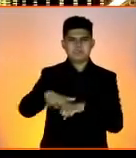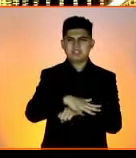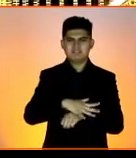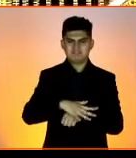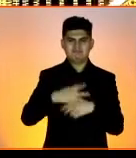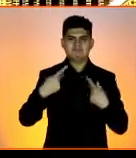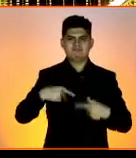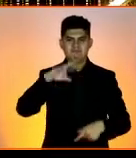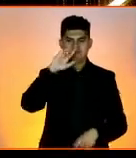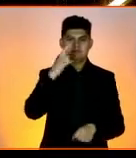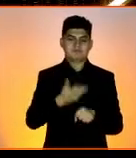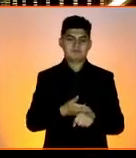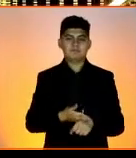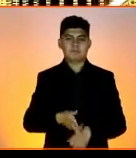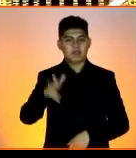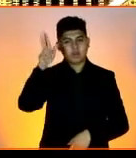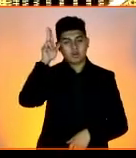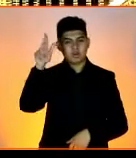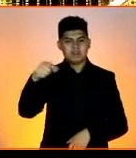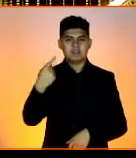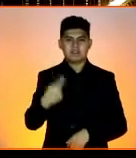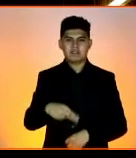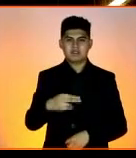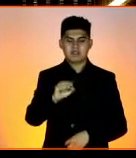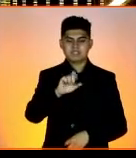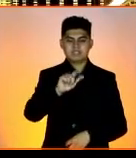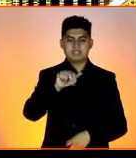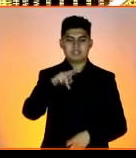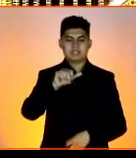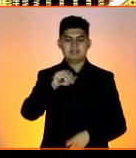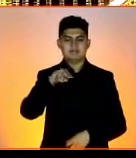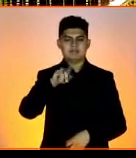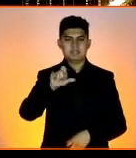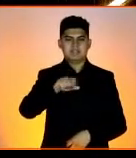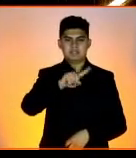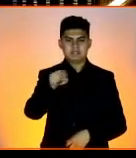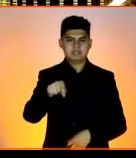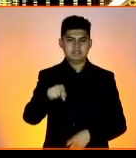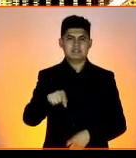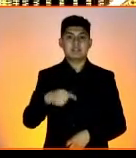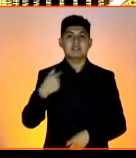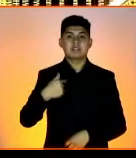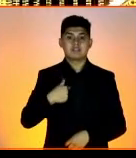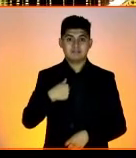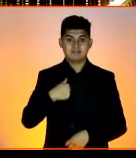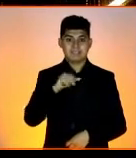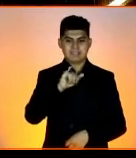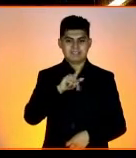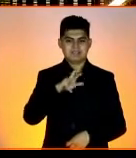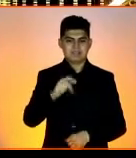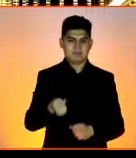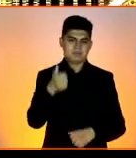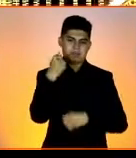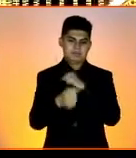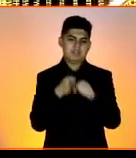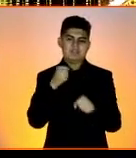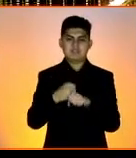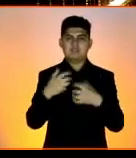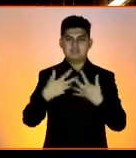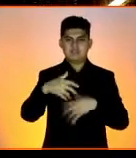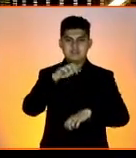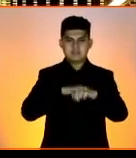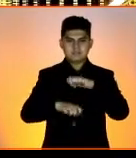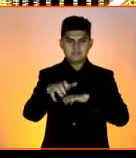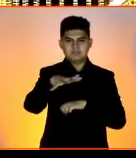Gracias. Hola, mi nombre es Elena Menor, soy de Silvana, y es nuestro primer año como empresa socialmente